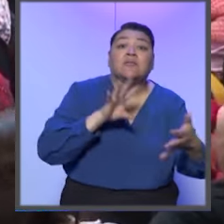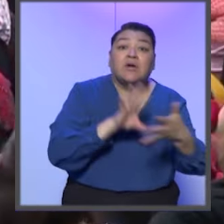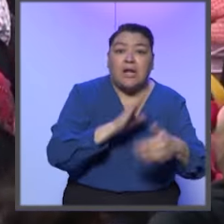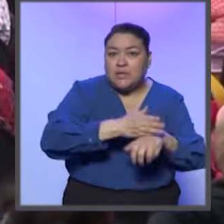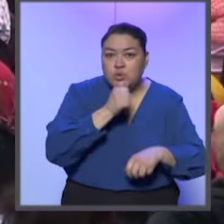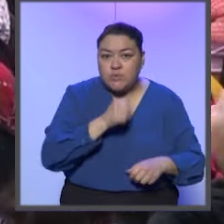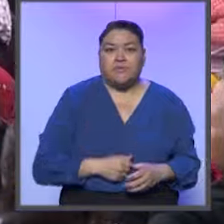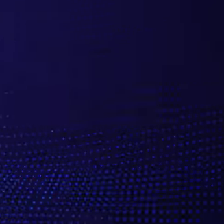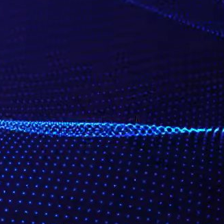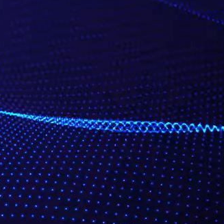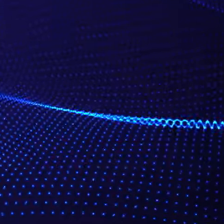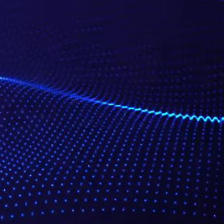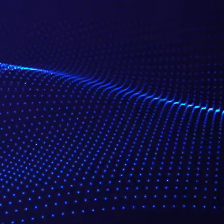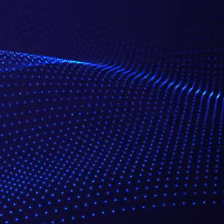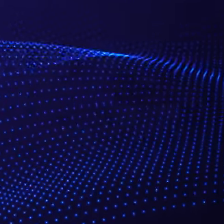prisión preventiva.